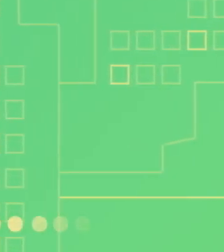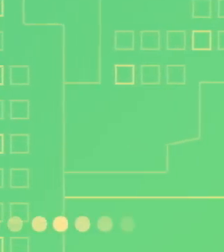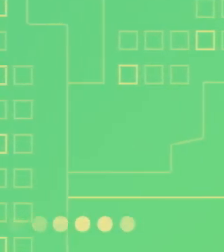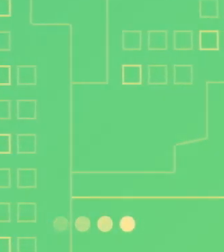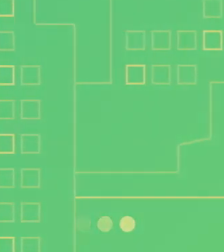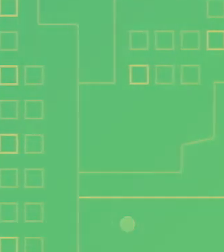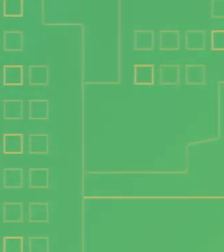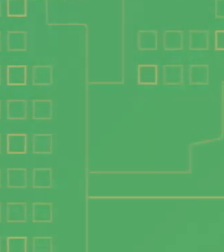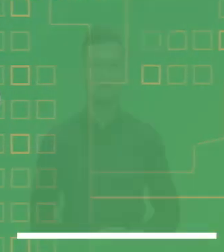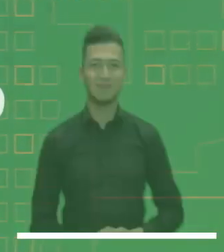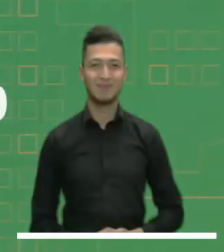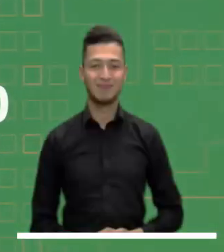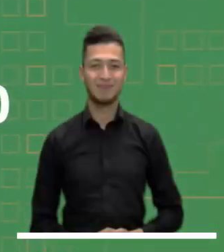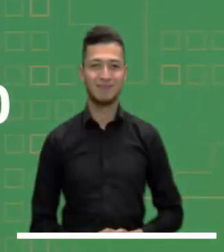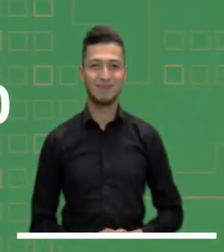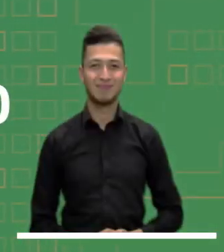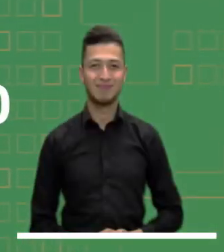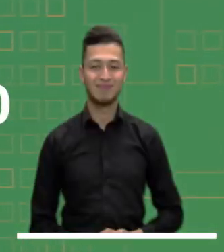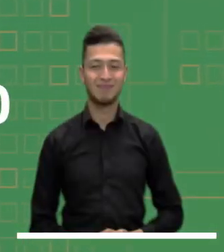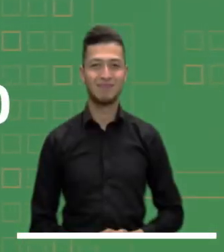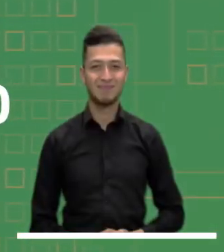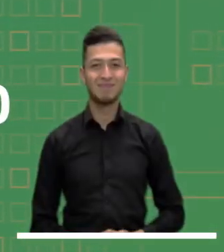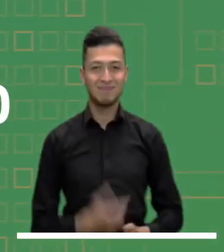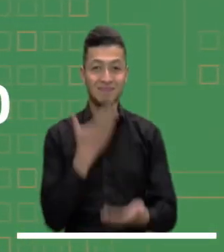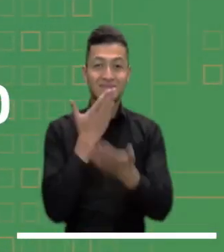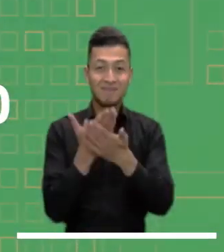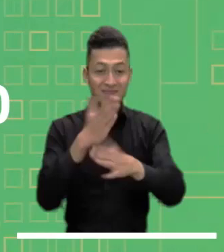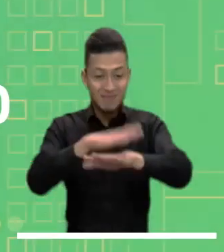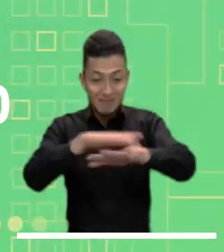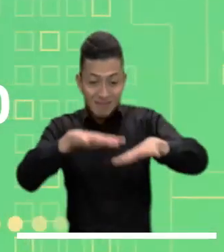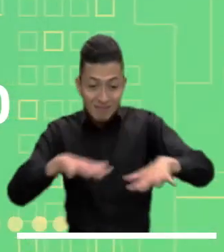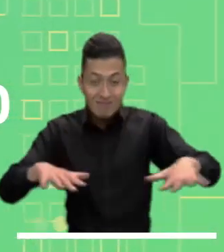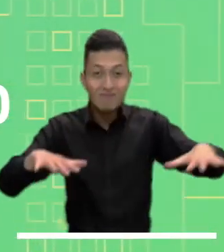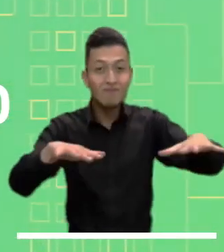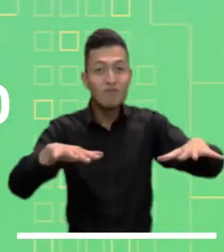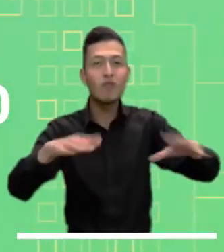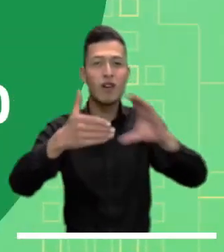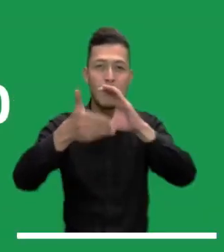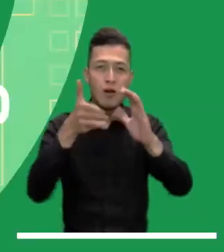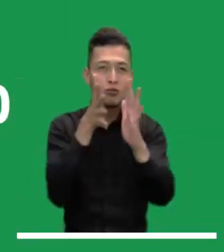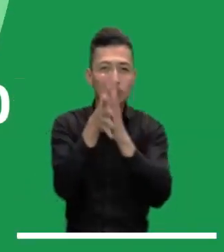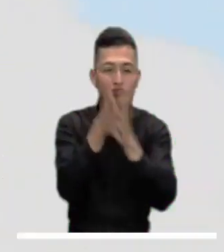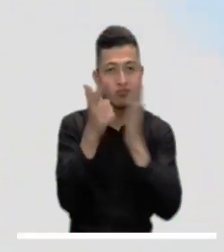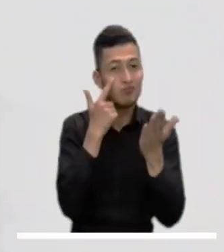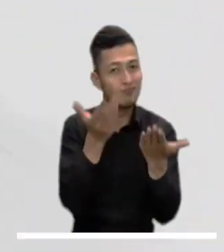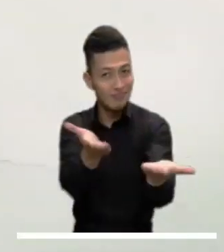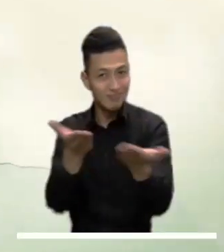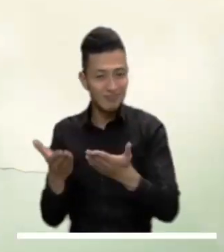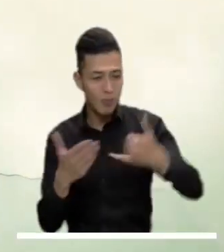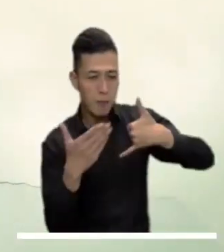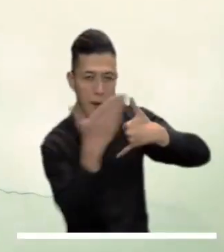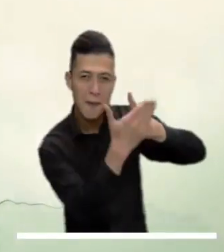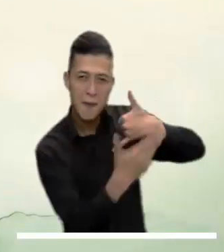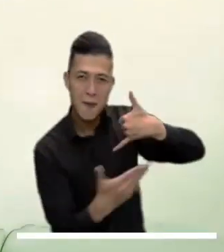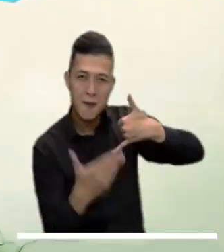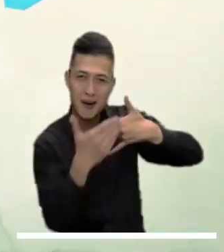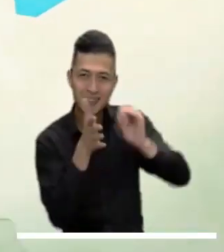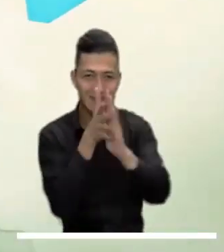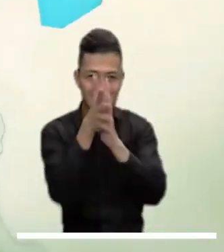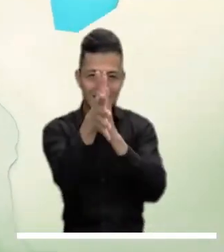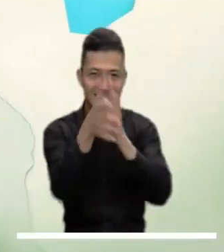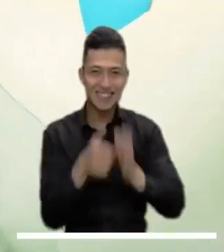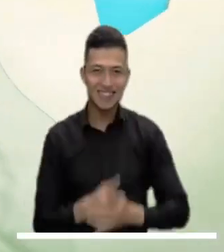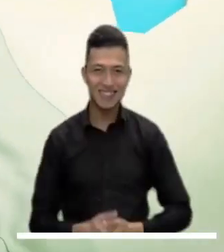Bienvenidos a conocer el pronóstico del tiempo para la tarde de hoy en las diferentes regiones del país. Aunque la región Caribe